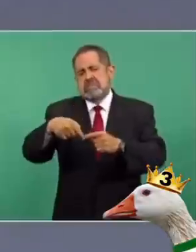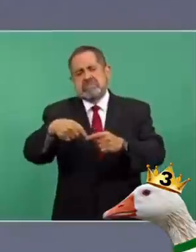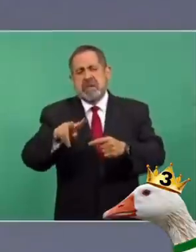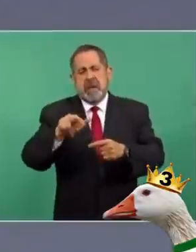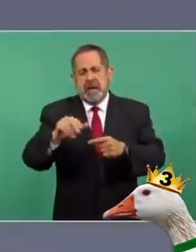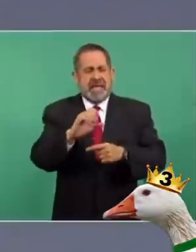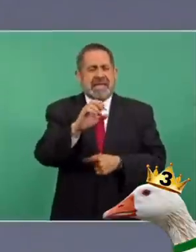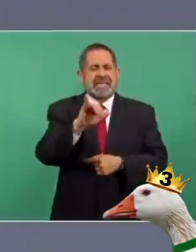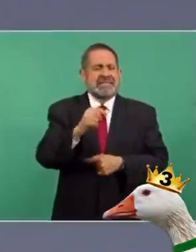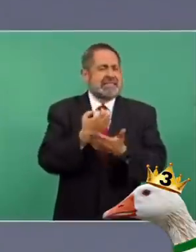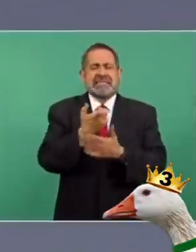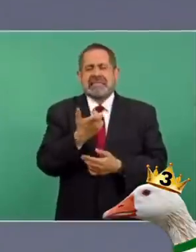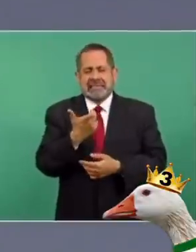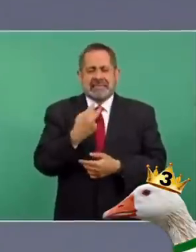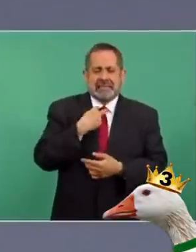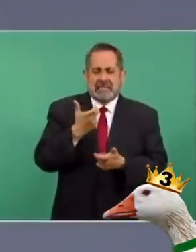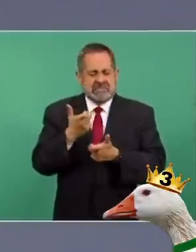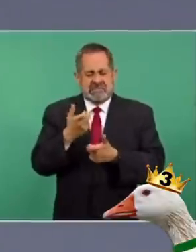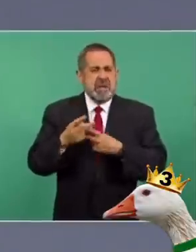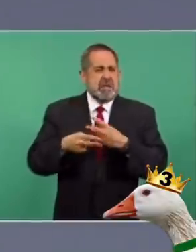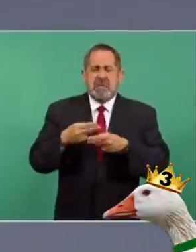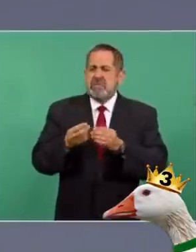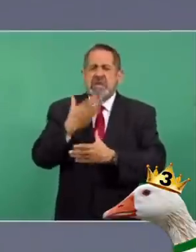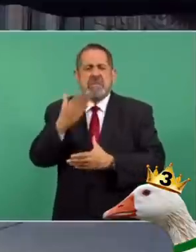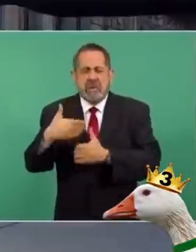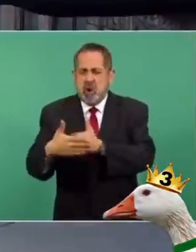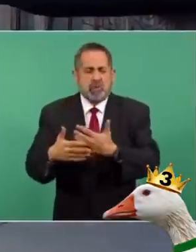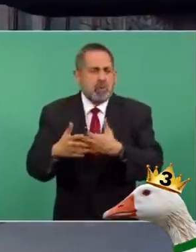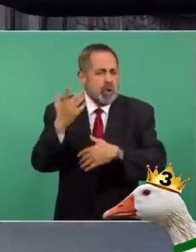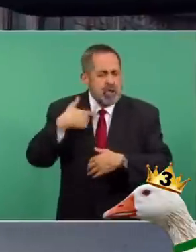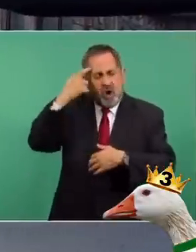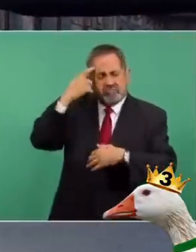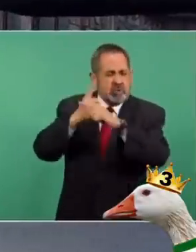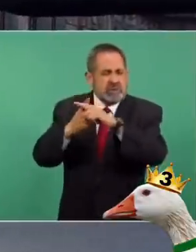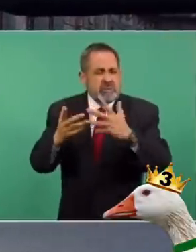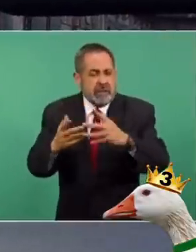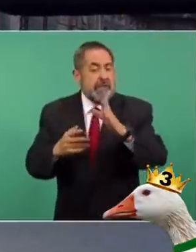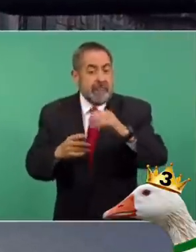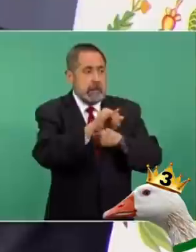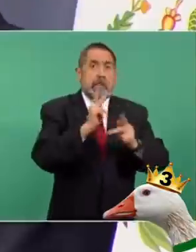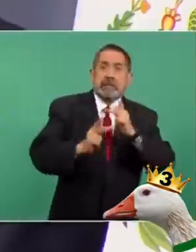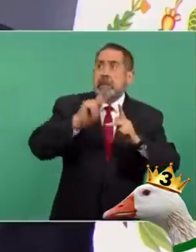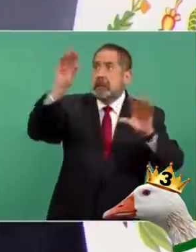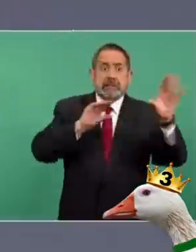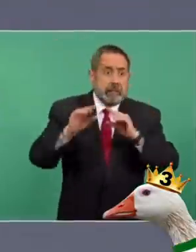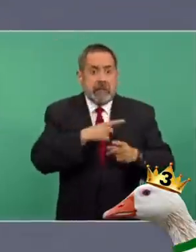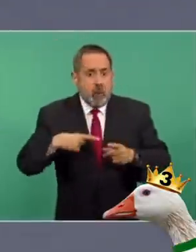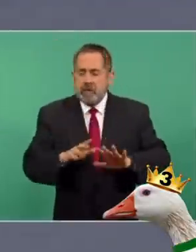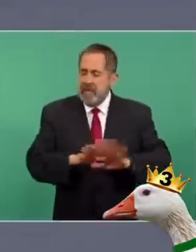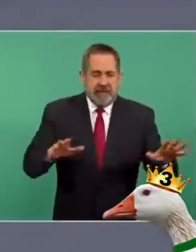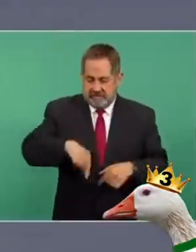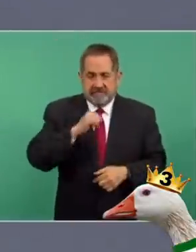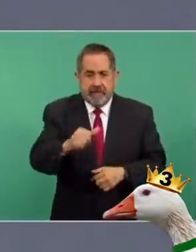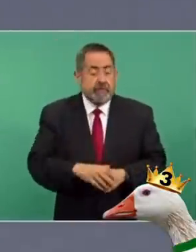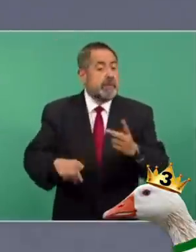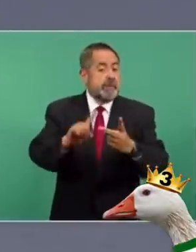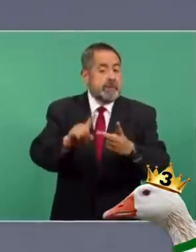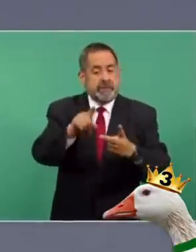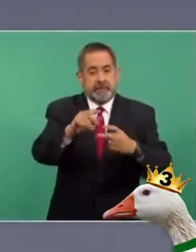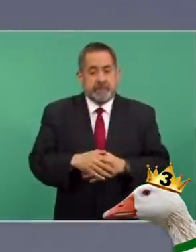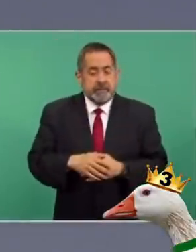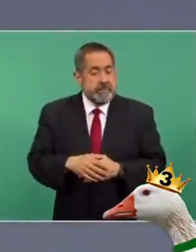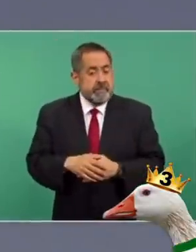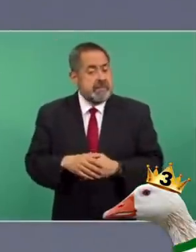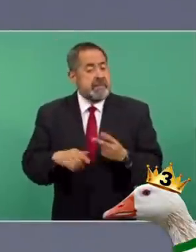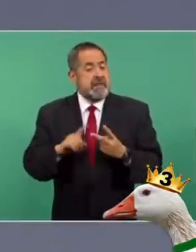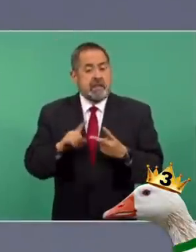de la crisis económica. ¿En qué baso mi optimismo? Primero, en que no nos endeudamos. Segundo, en que no se nos